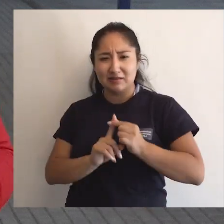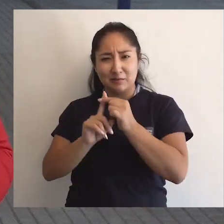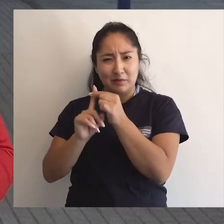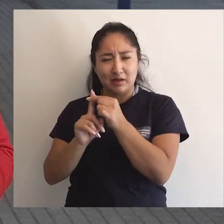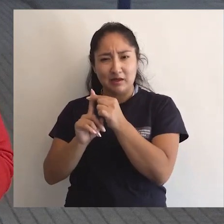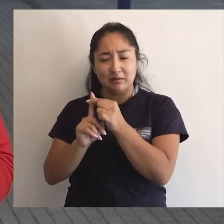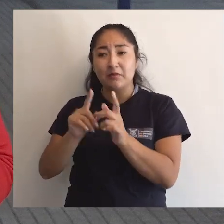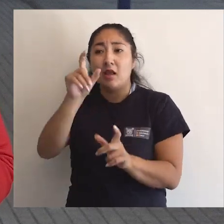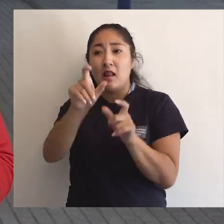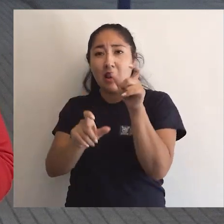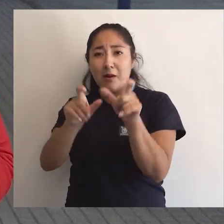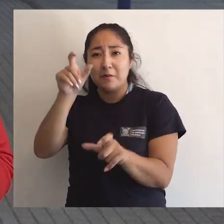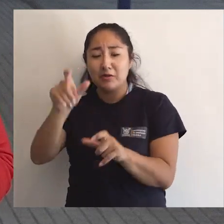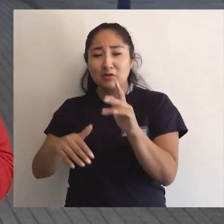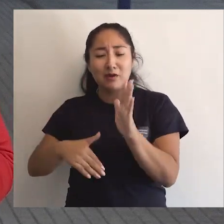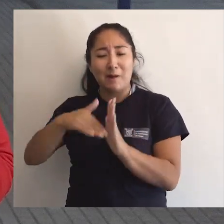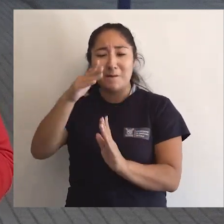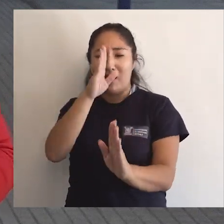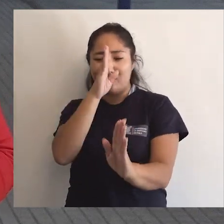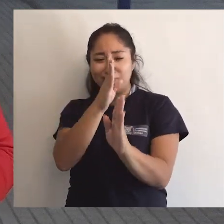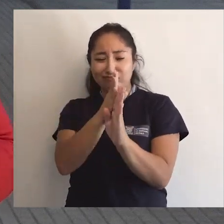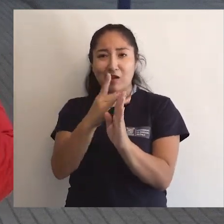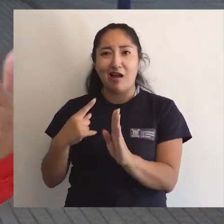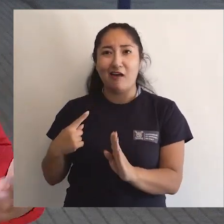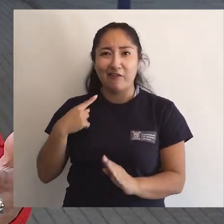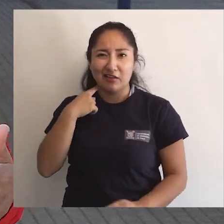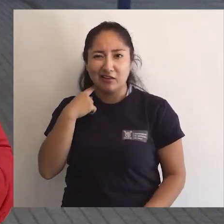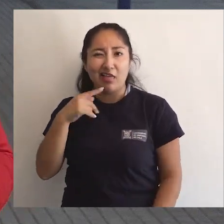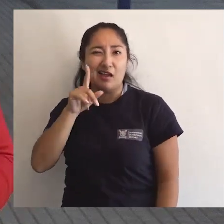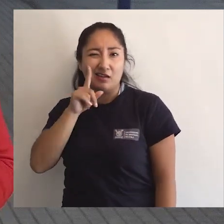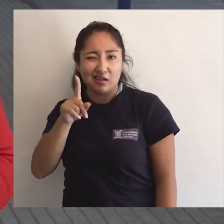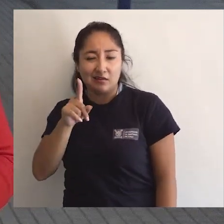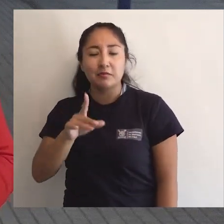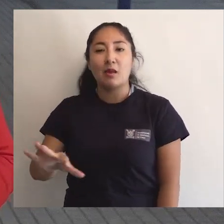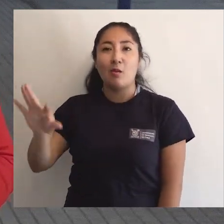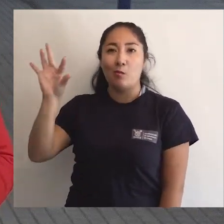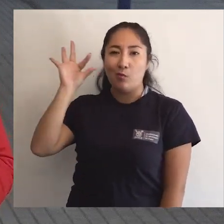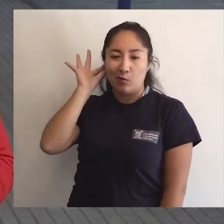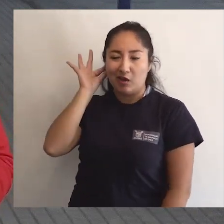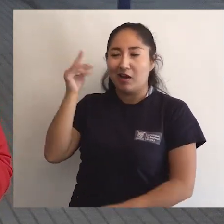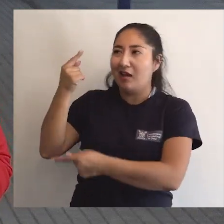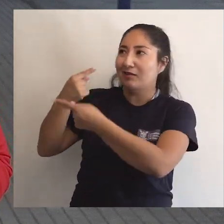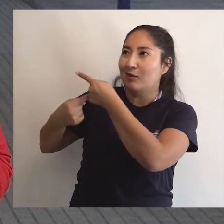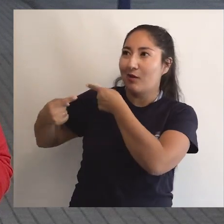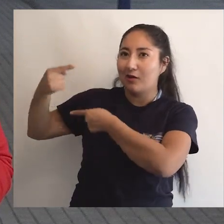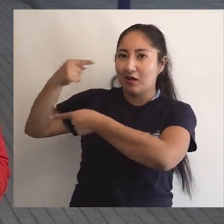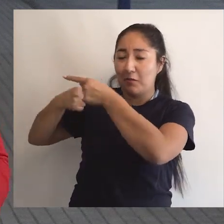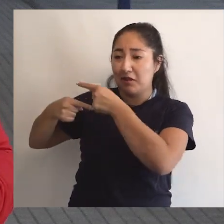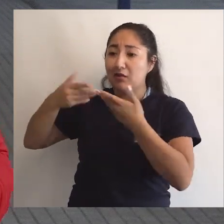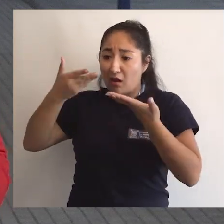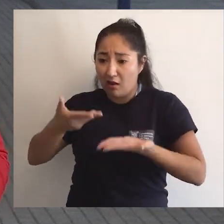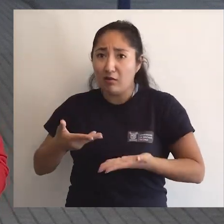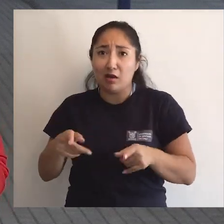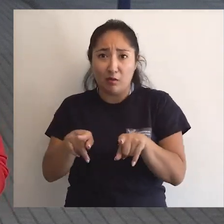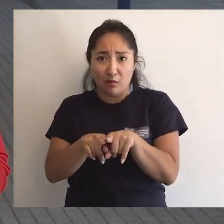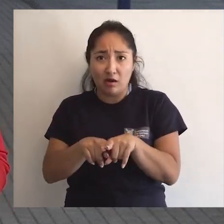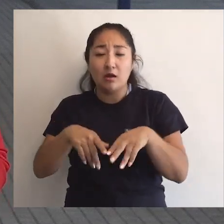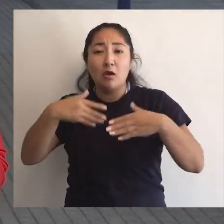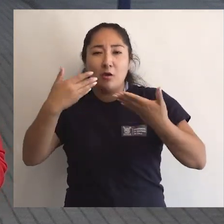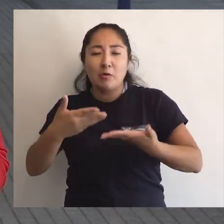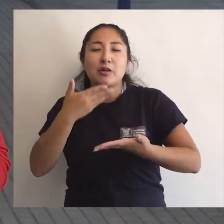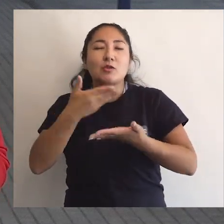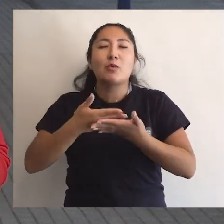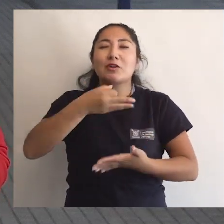principalmente las personas más directamente afectadas han sido las mujeres históricamente y también actualmente.